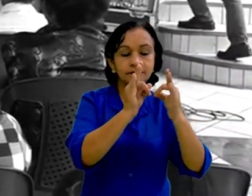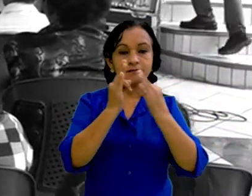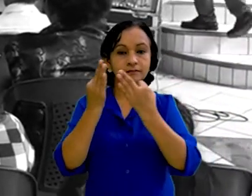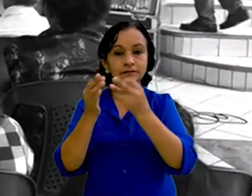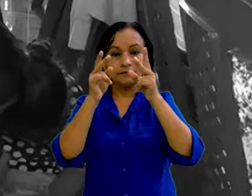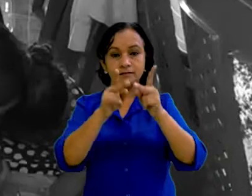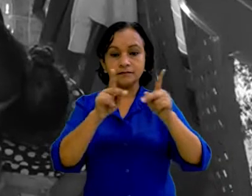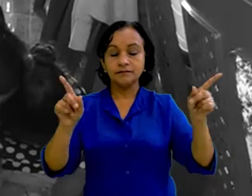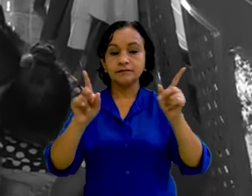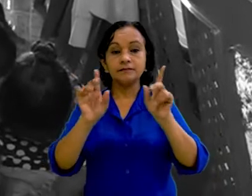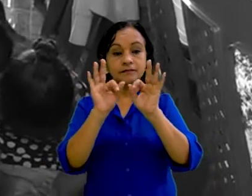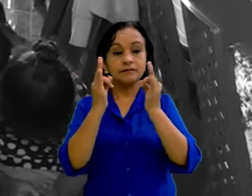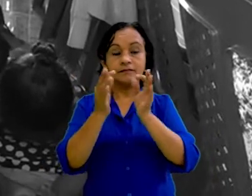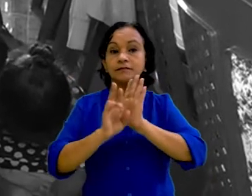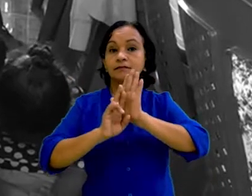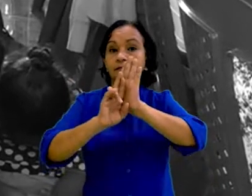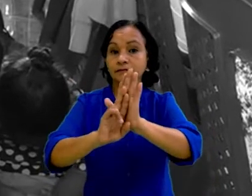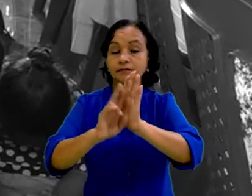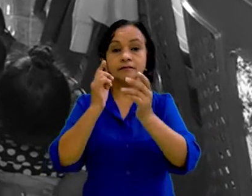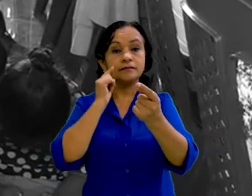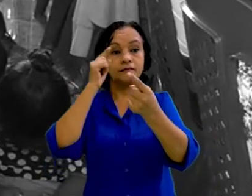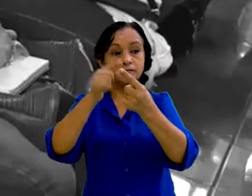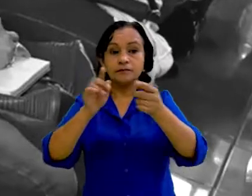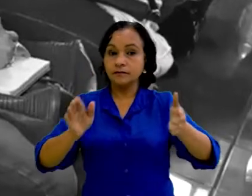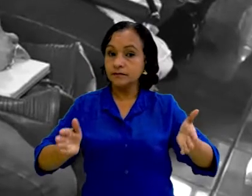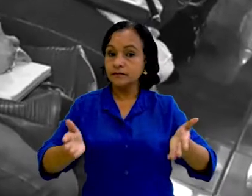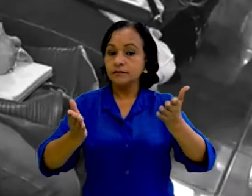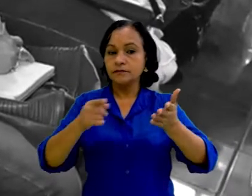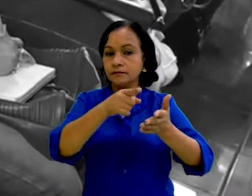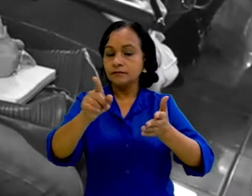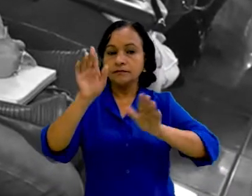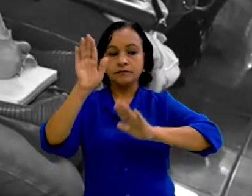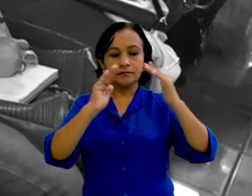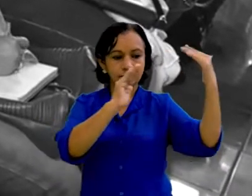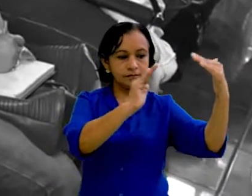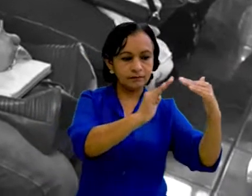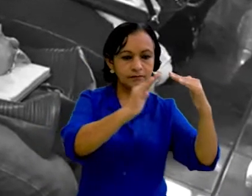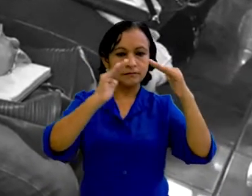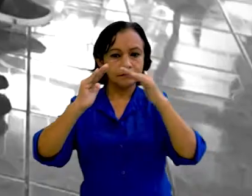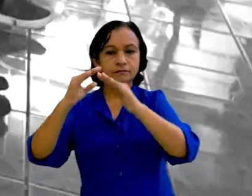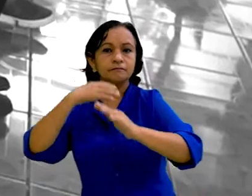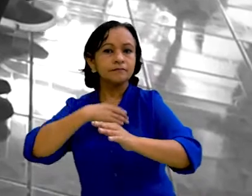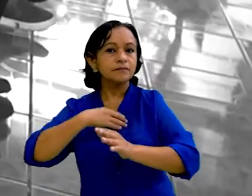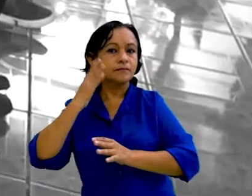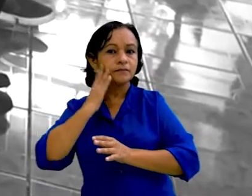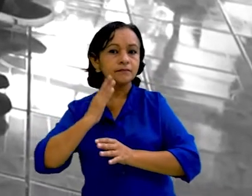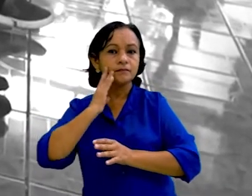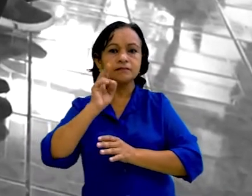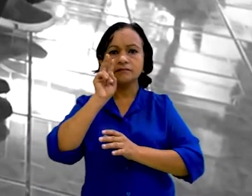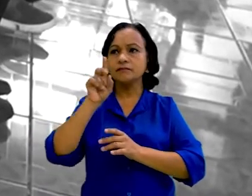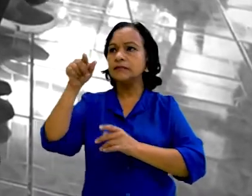introducción del Plan Familiar de Respuesta, cuyo objetivo es promover su protagonismo desde los hogares nicaragüenses encaminado a la